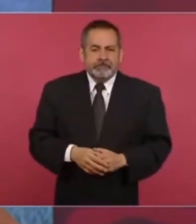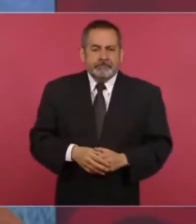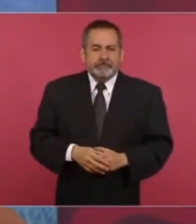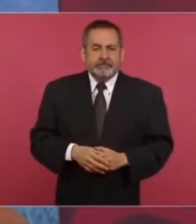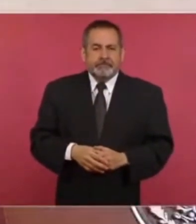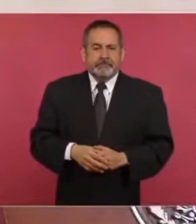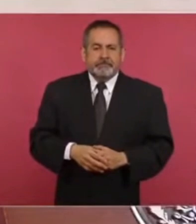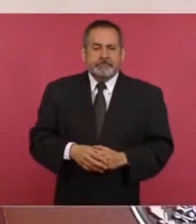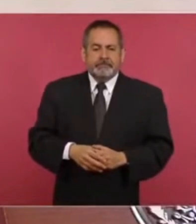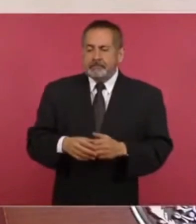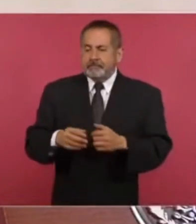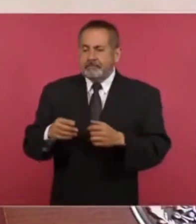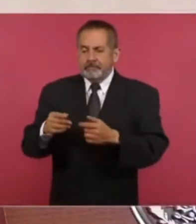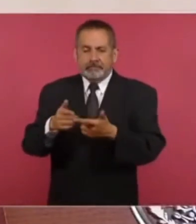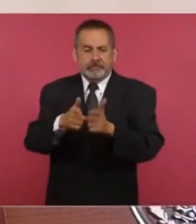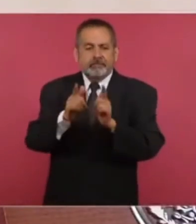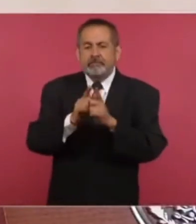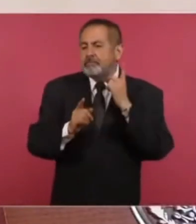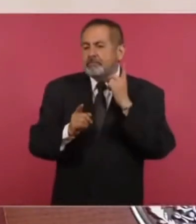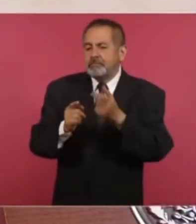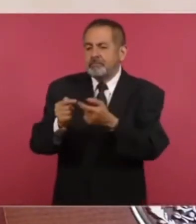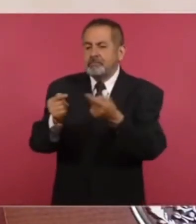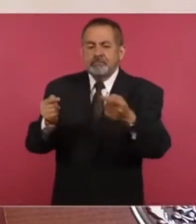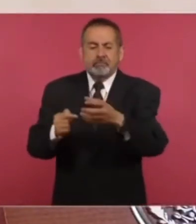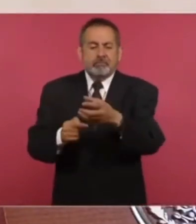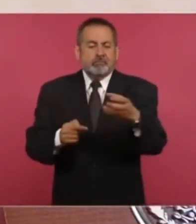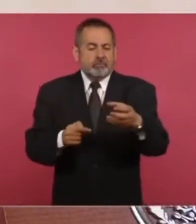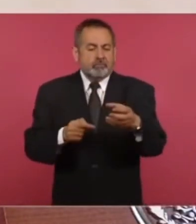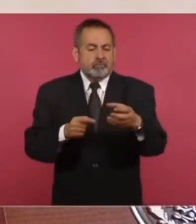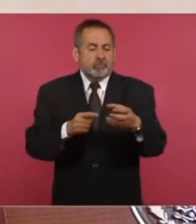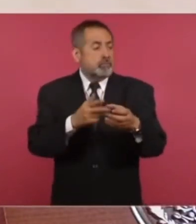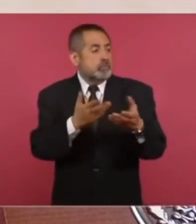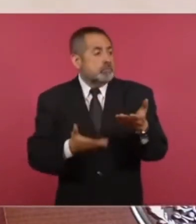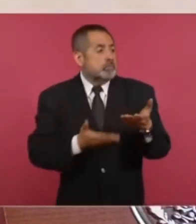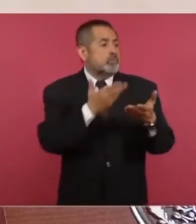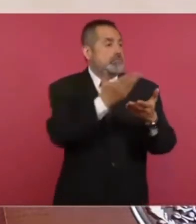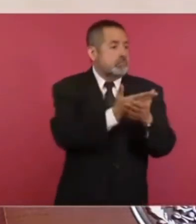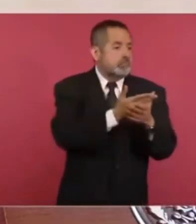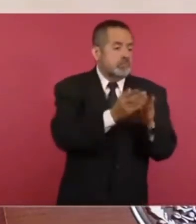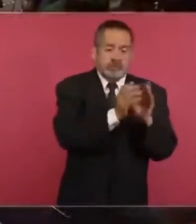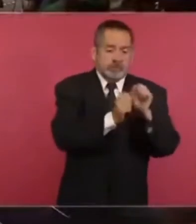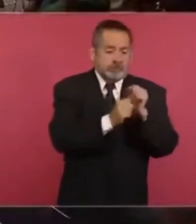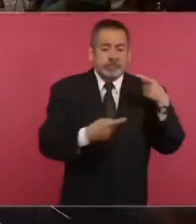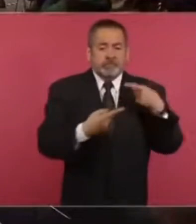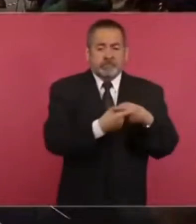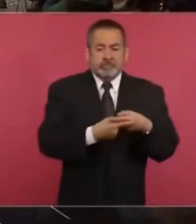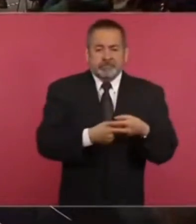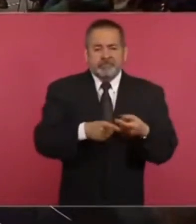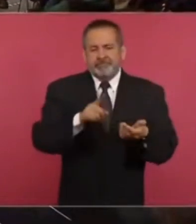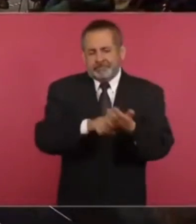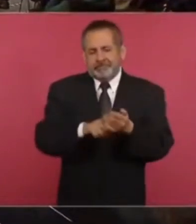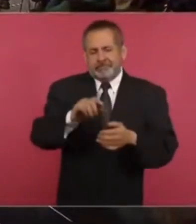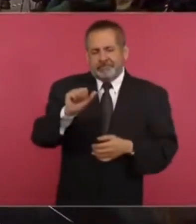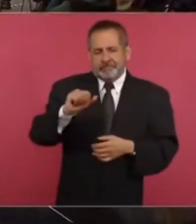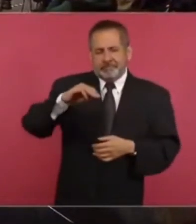del Bloque Conservador va a presentar un recurso de inconstitucionalidad o van a haber amparos